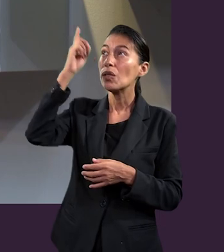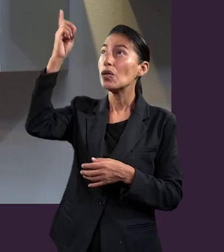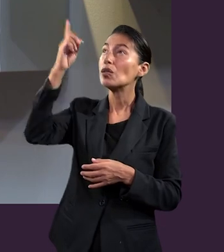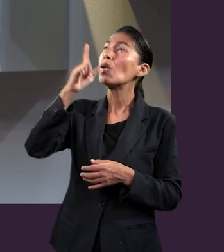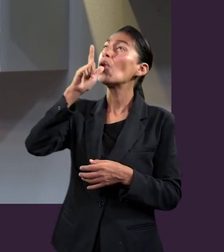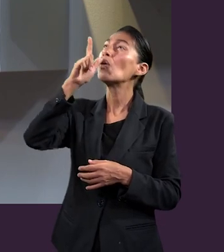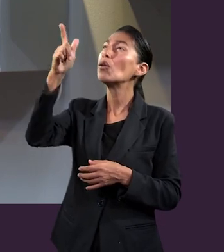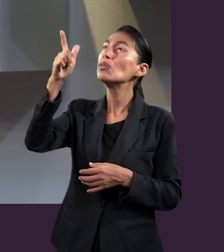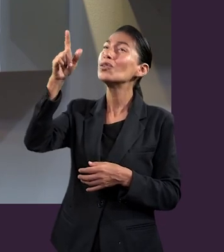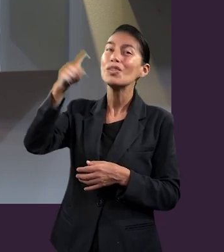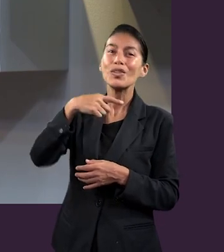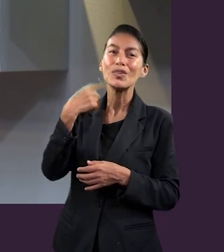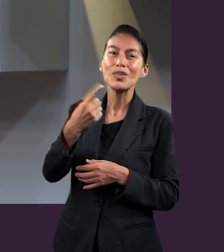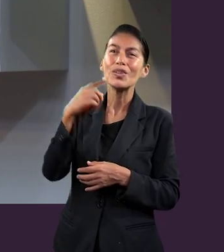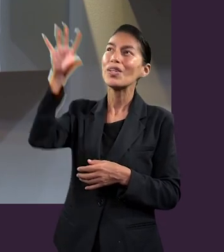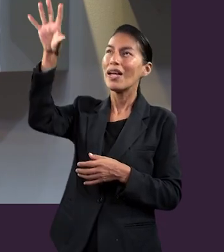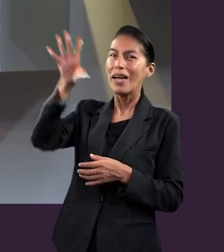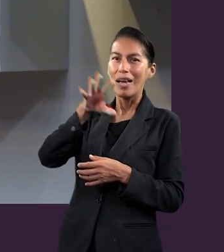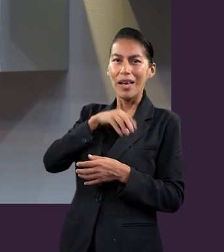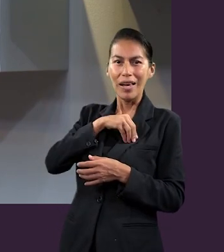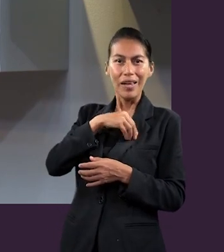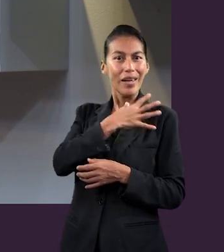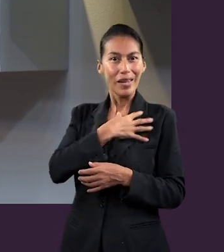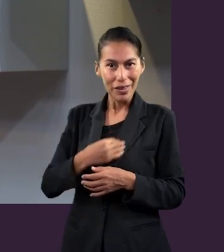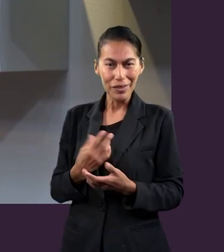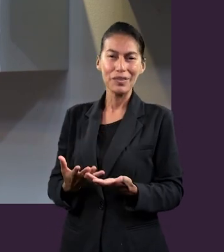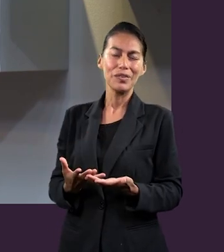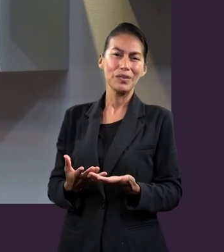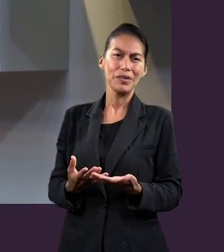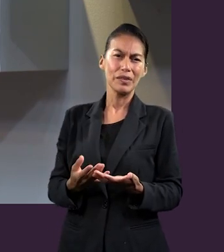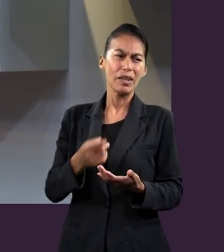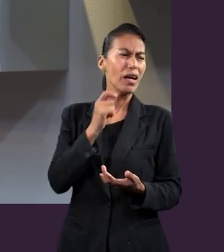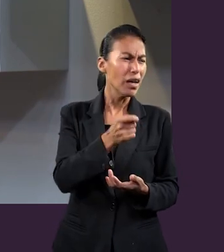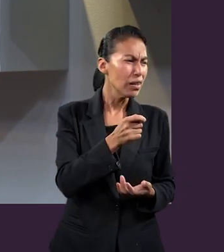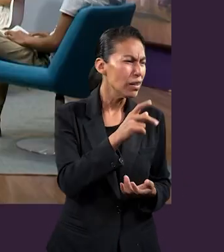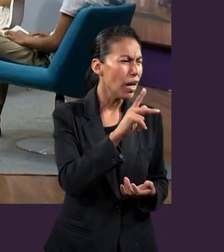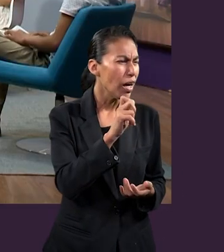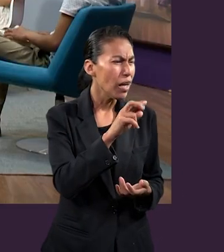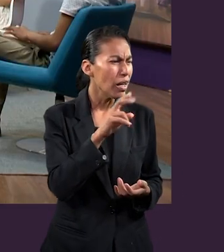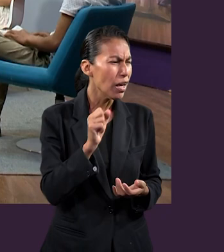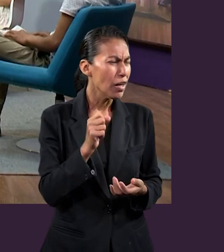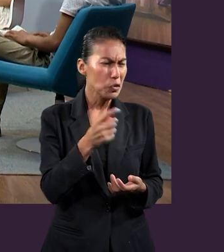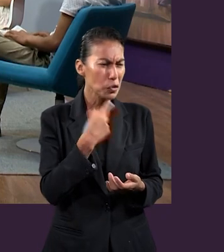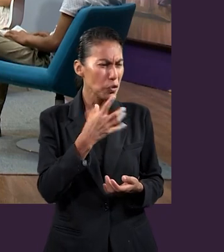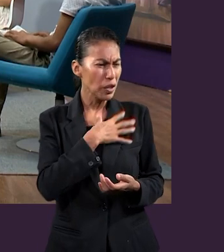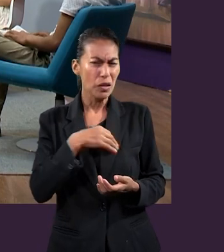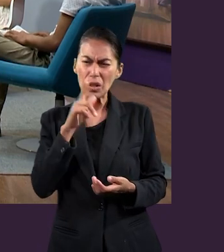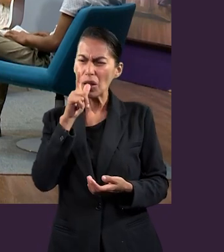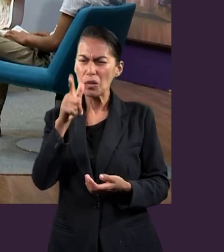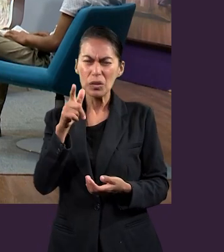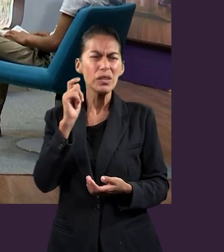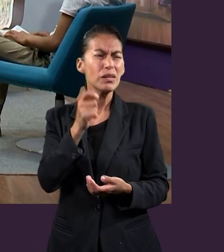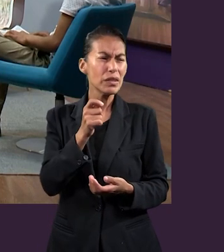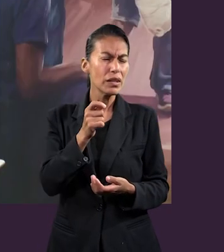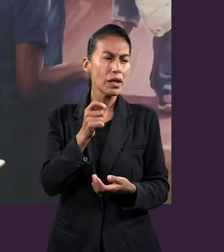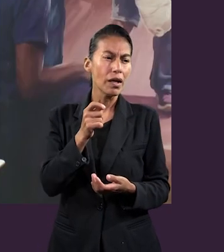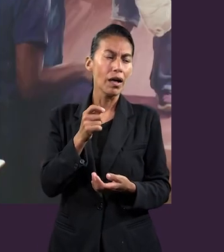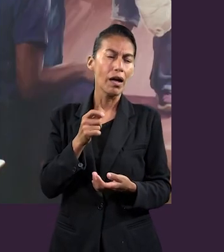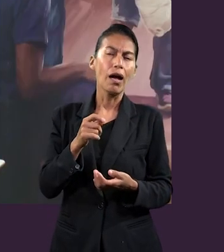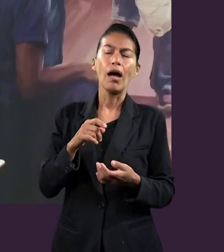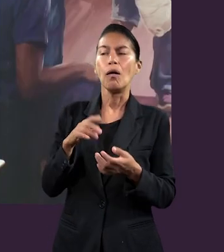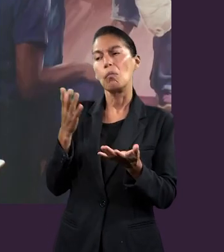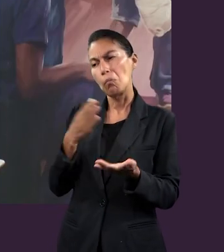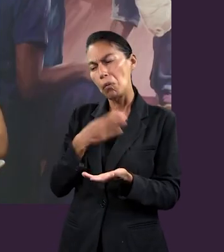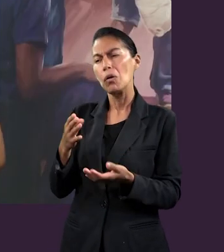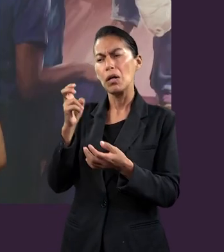hijos de luz. ¿Qué significa eso, Carla? Esa expresión. Cuando se